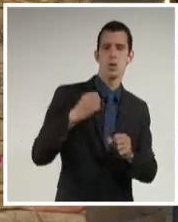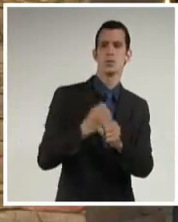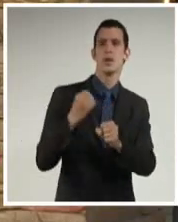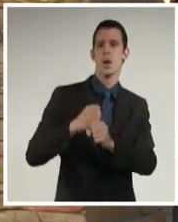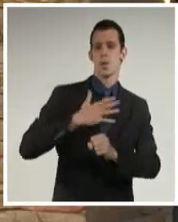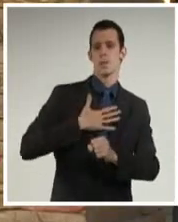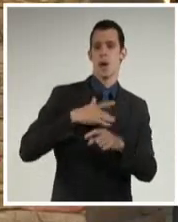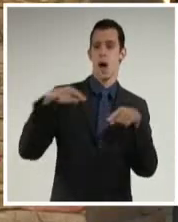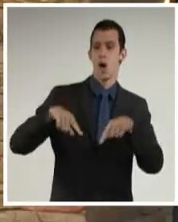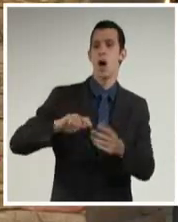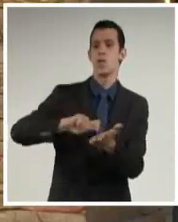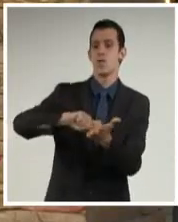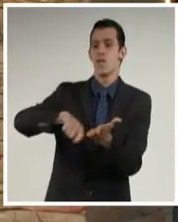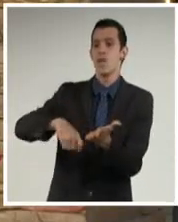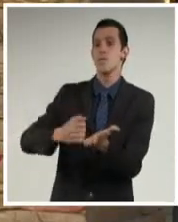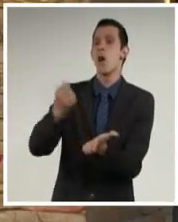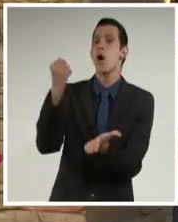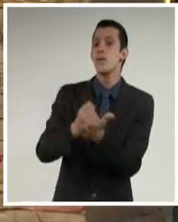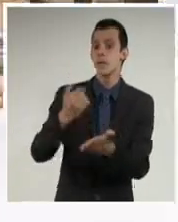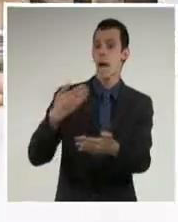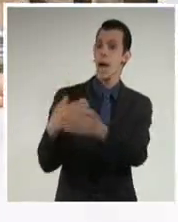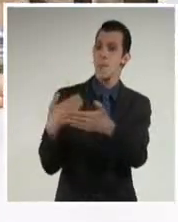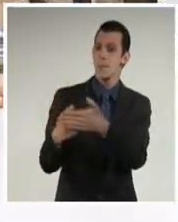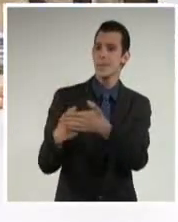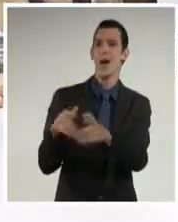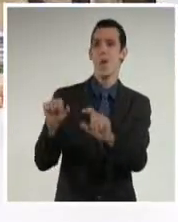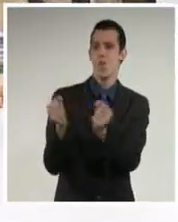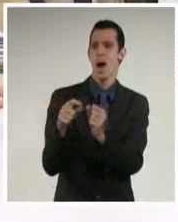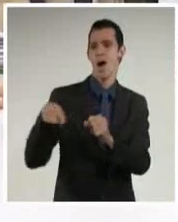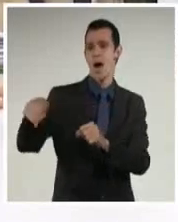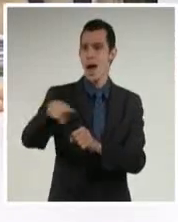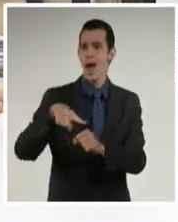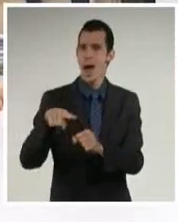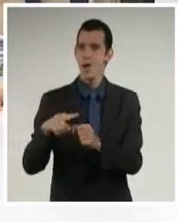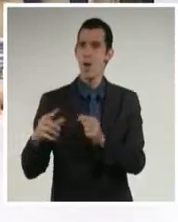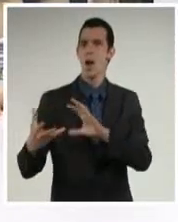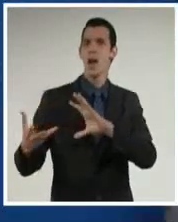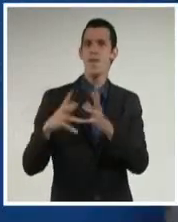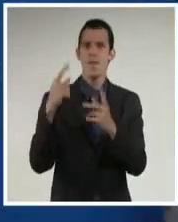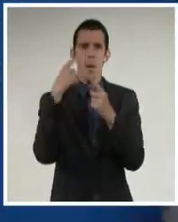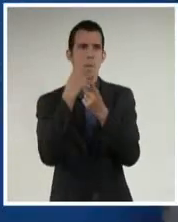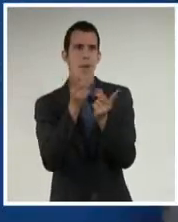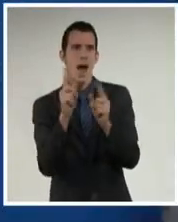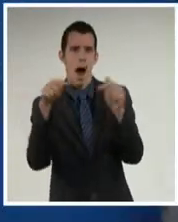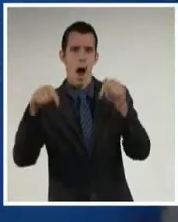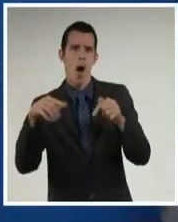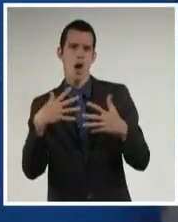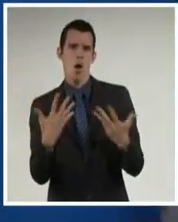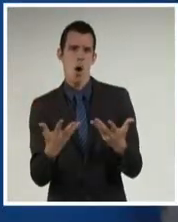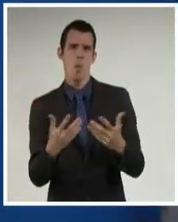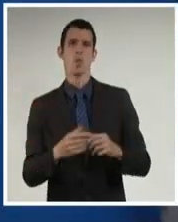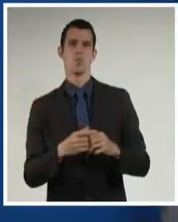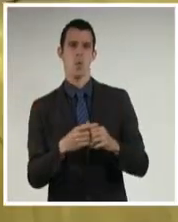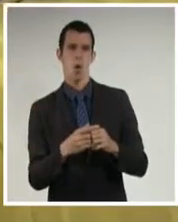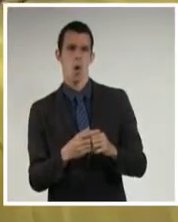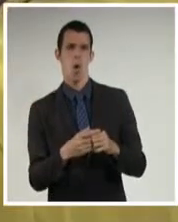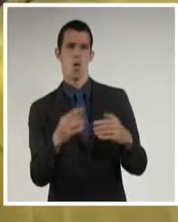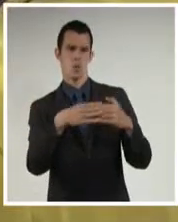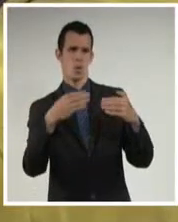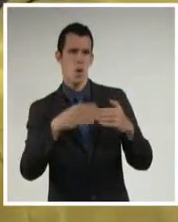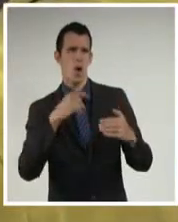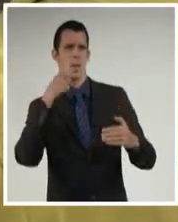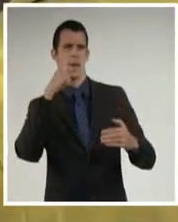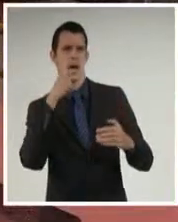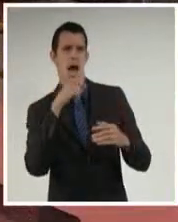obliga a adecuarse al contexto. Es el caso de Lourdes Torres y el colectivo que ella dirige en la empresa industrial